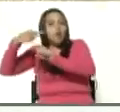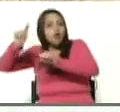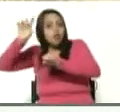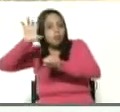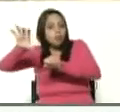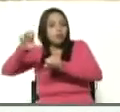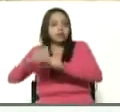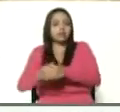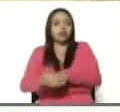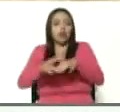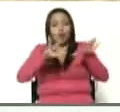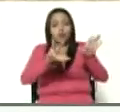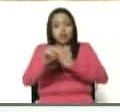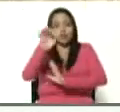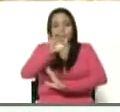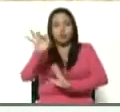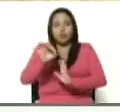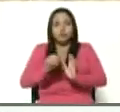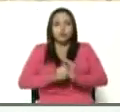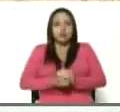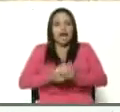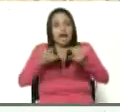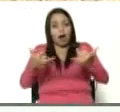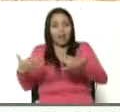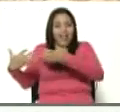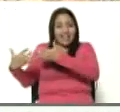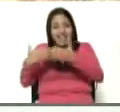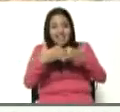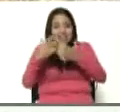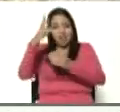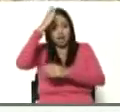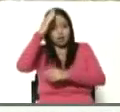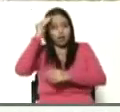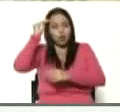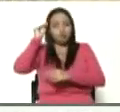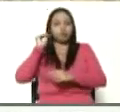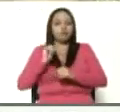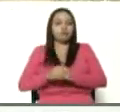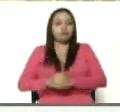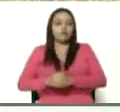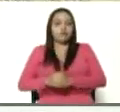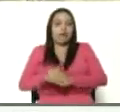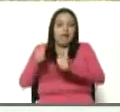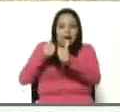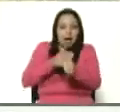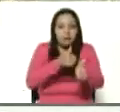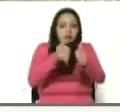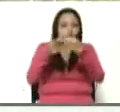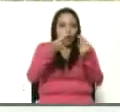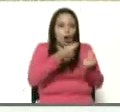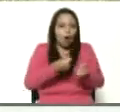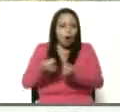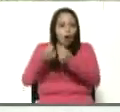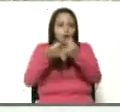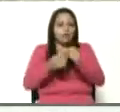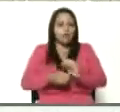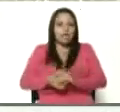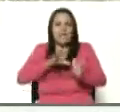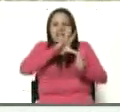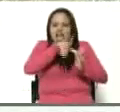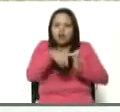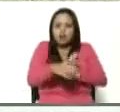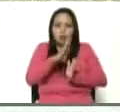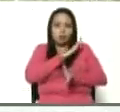el 80%, ahora la guerra de Donald Trump, la persecución económica, financiera, el robo de